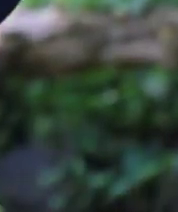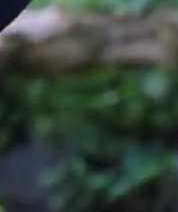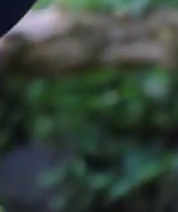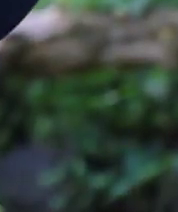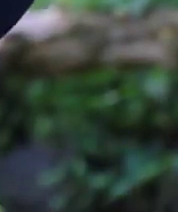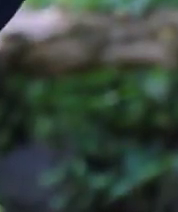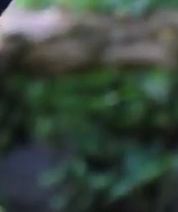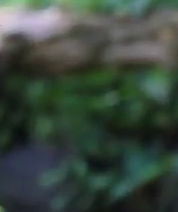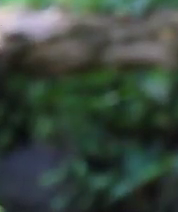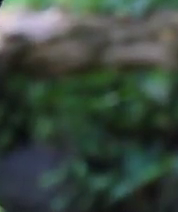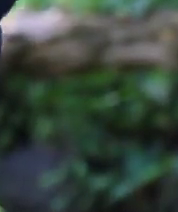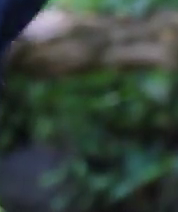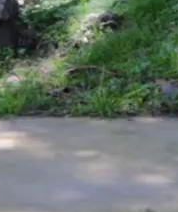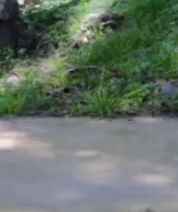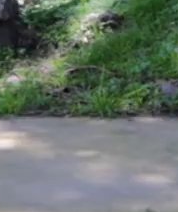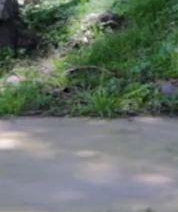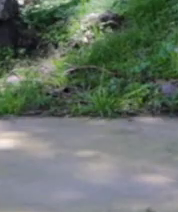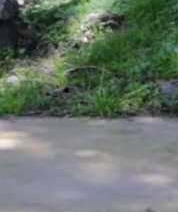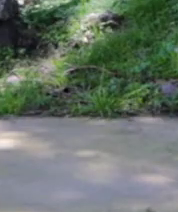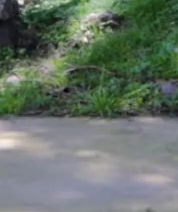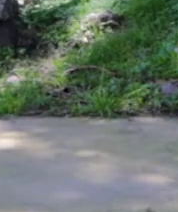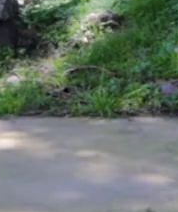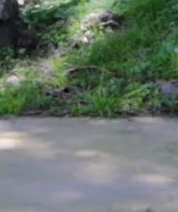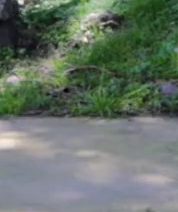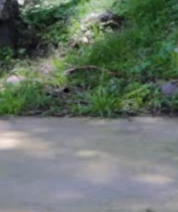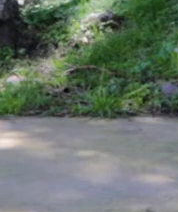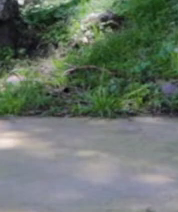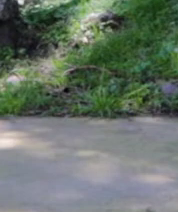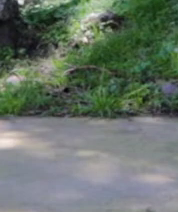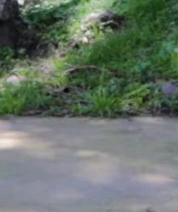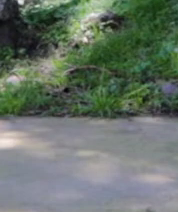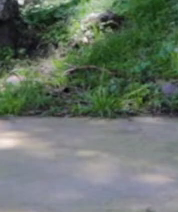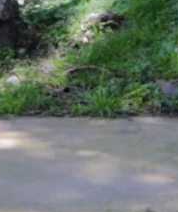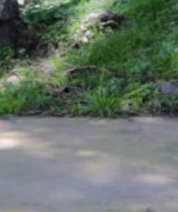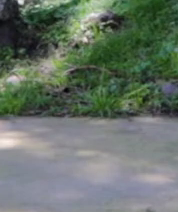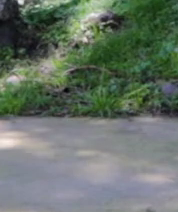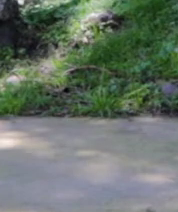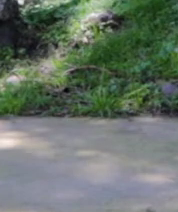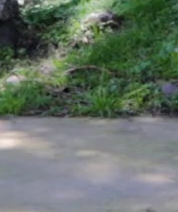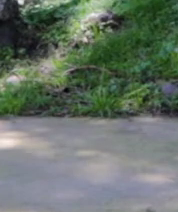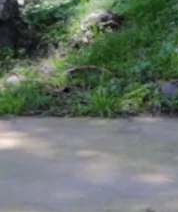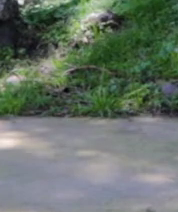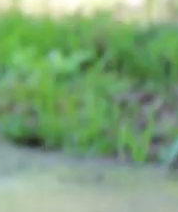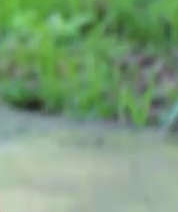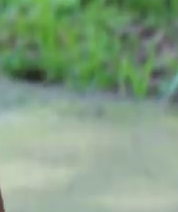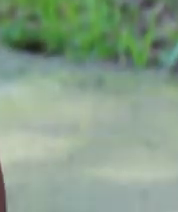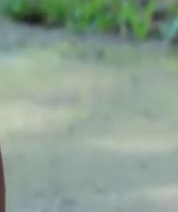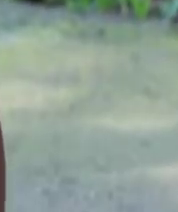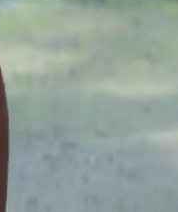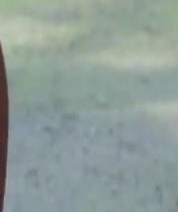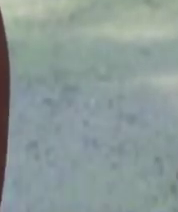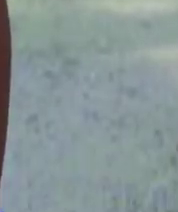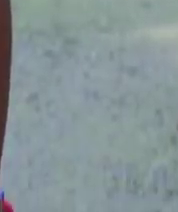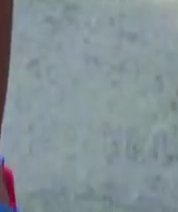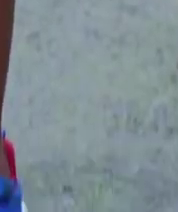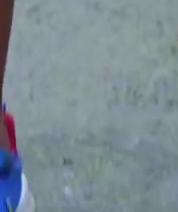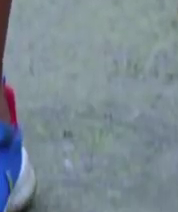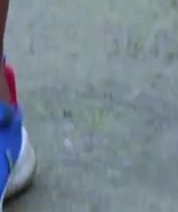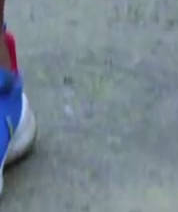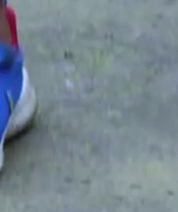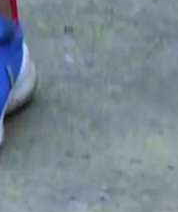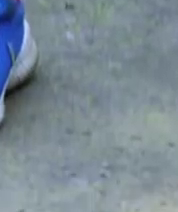muy bien, claro que sí. Bien, descansamos, Jair. Bajamos los brazos,